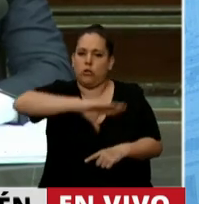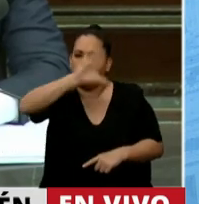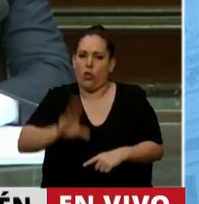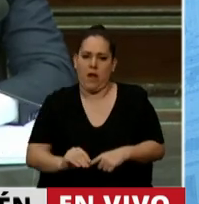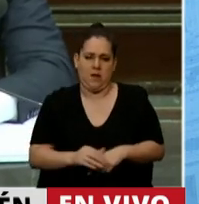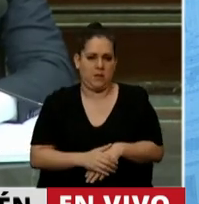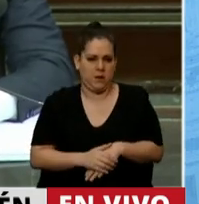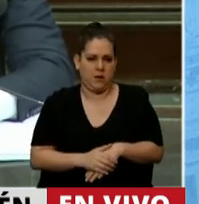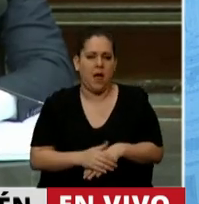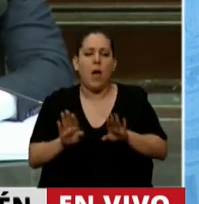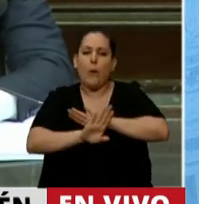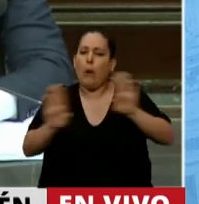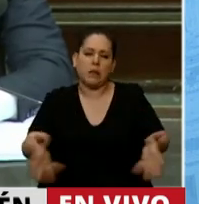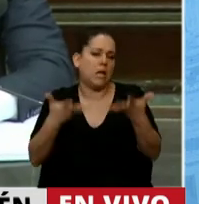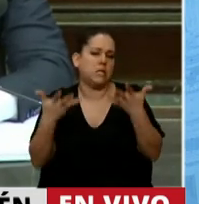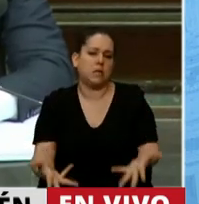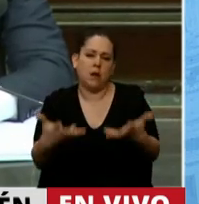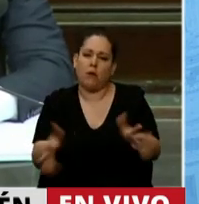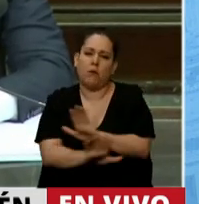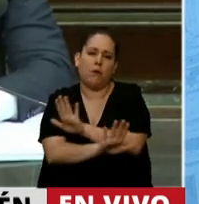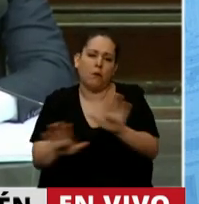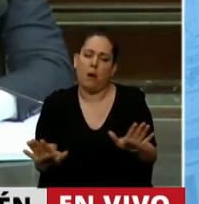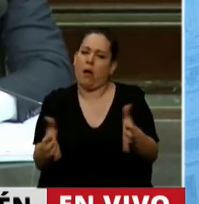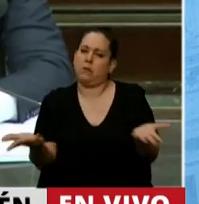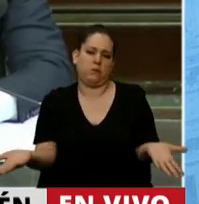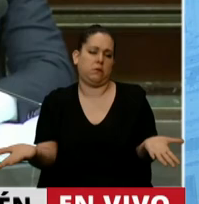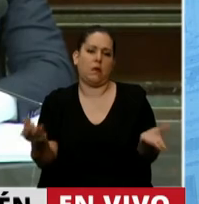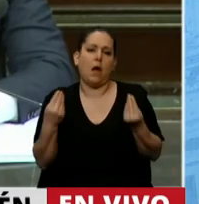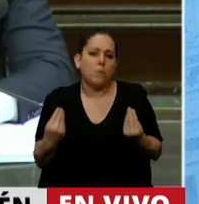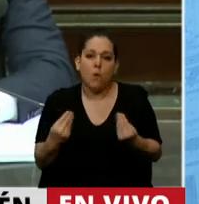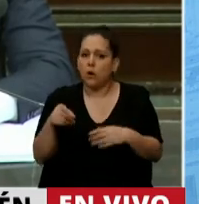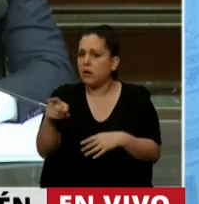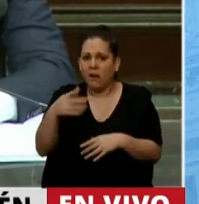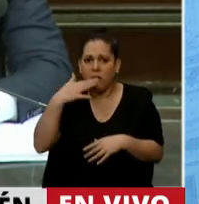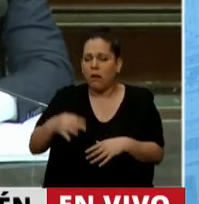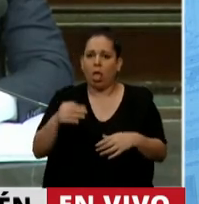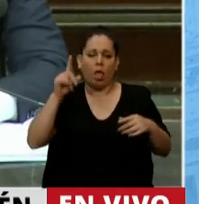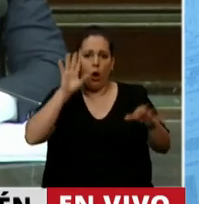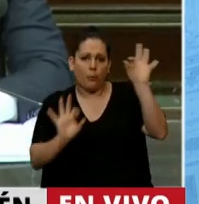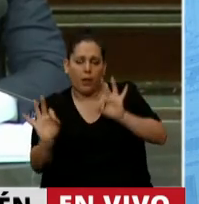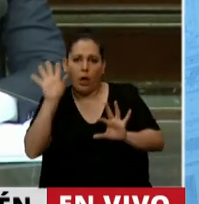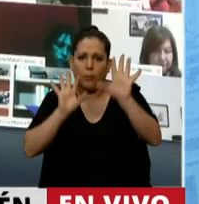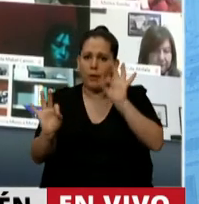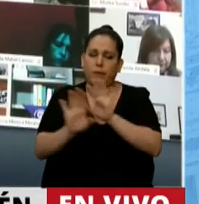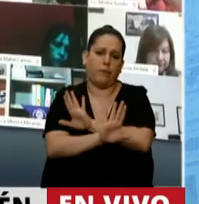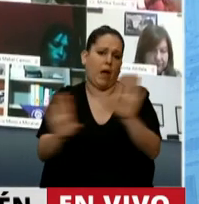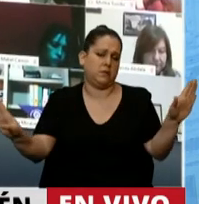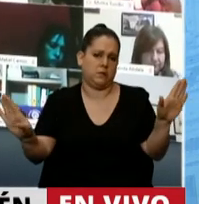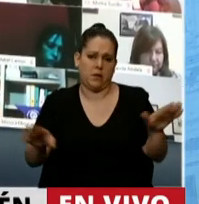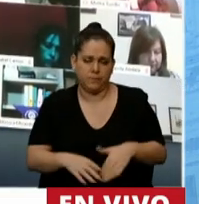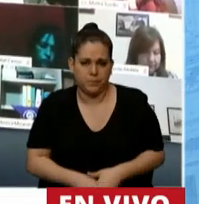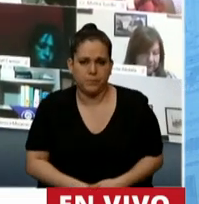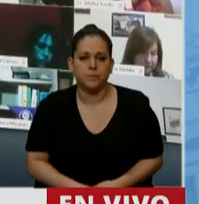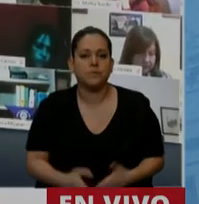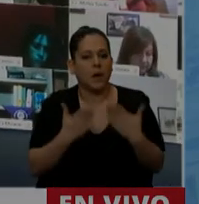país y dejarnos de jorobar de una vez por todas con fundamentalismos políticos. Muchas gracias. Gracias,